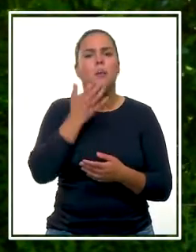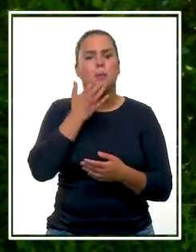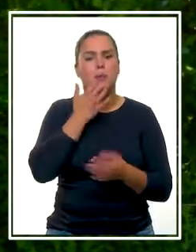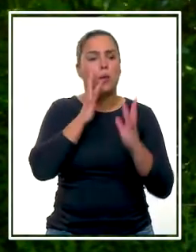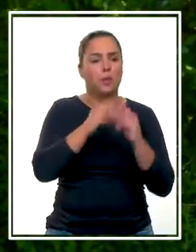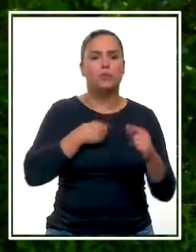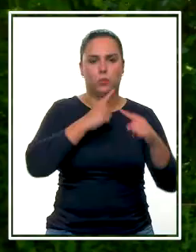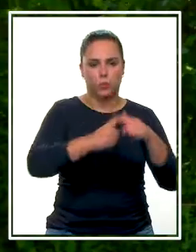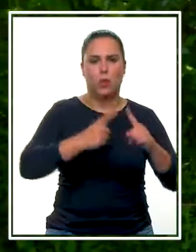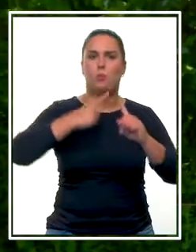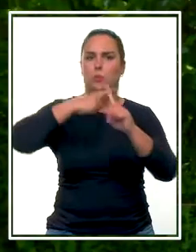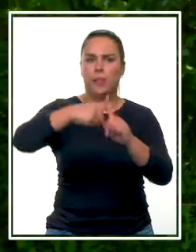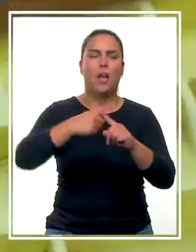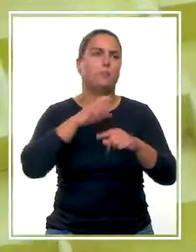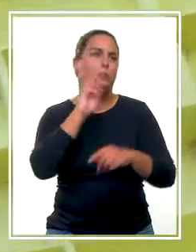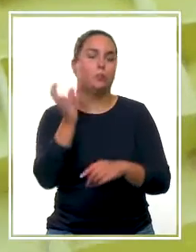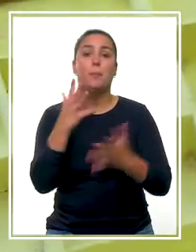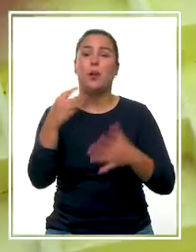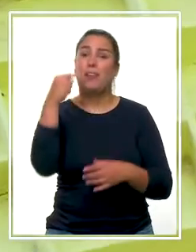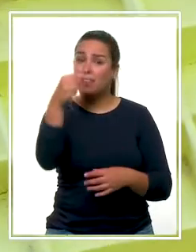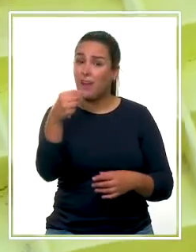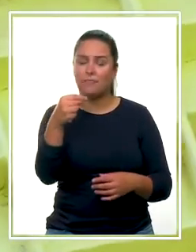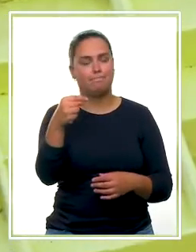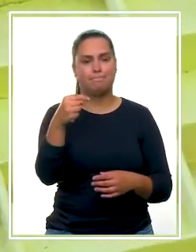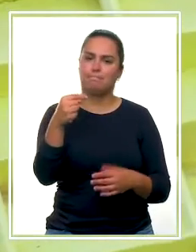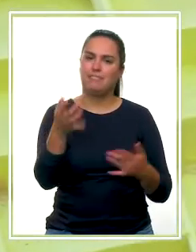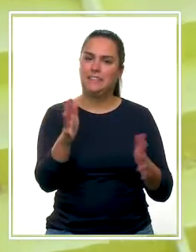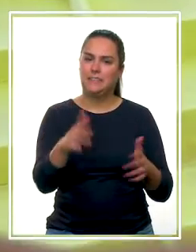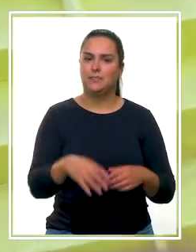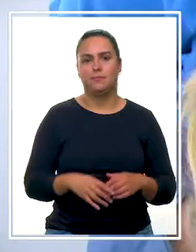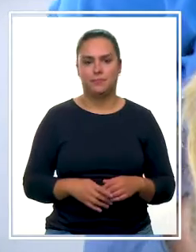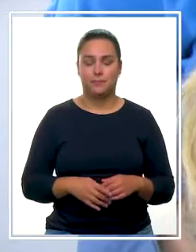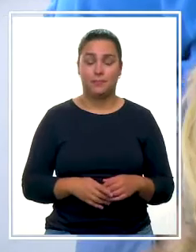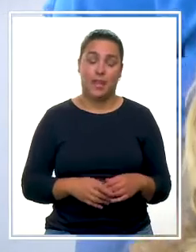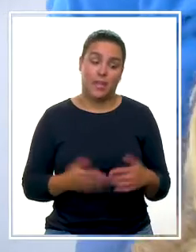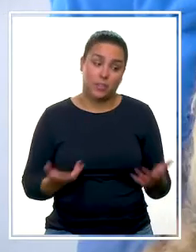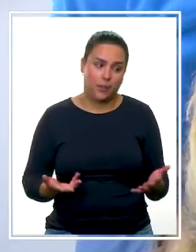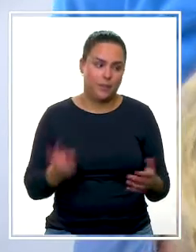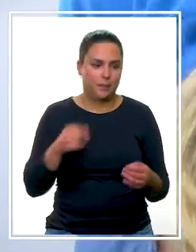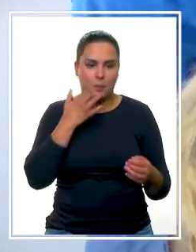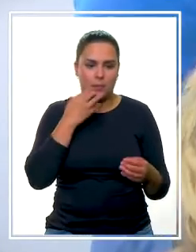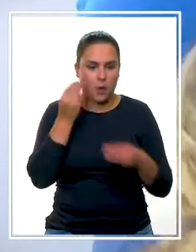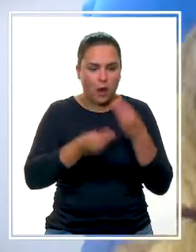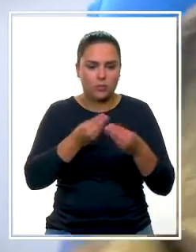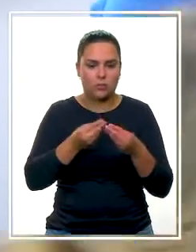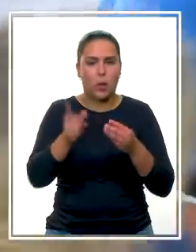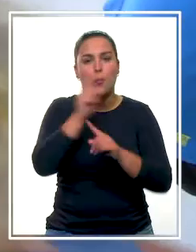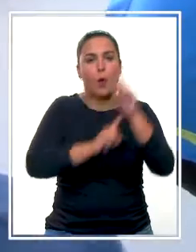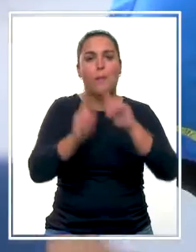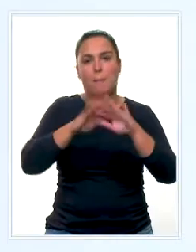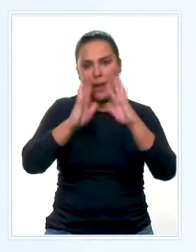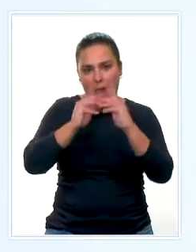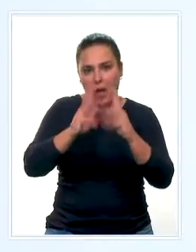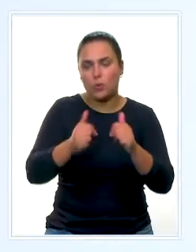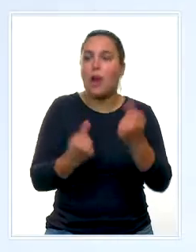por ejemplo, se suma, multiplicado, suma así, pero recta, así, allá, allá. también hago, por ejemplo, problemas de